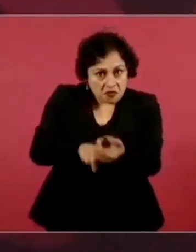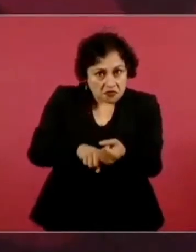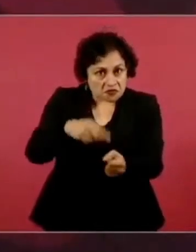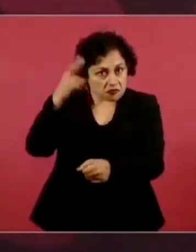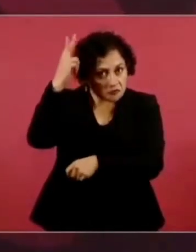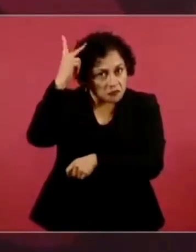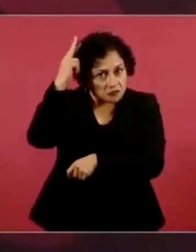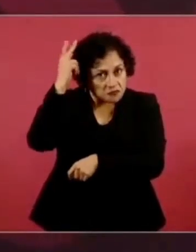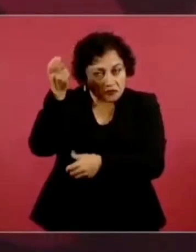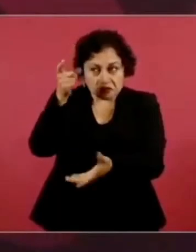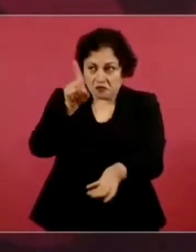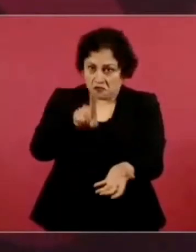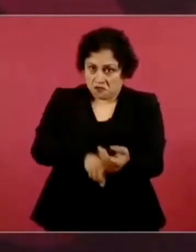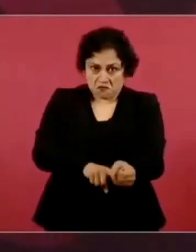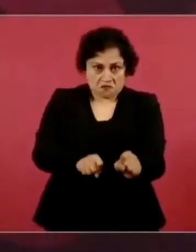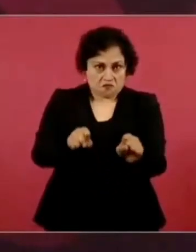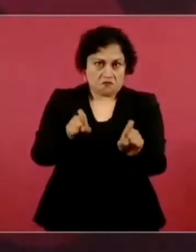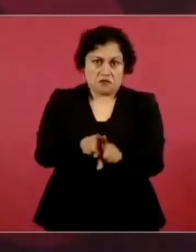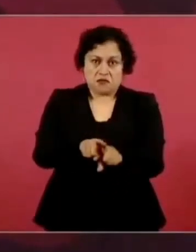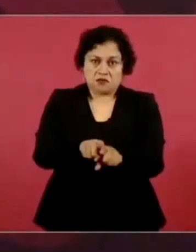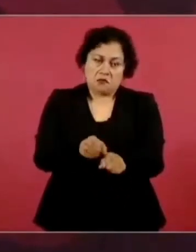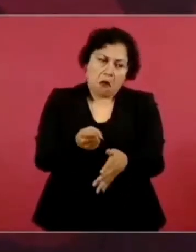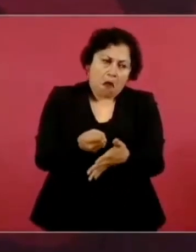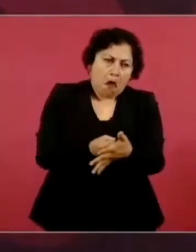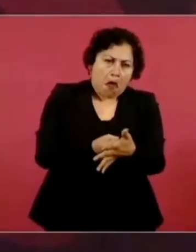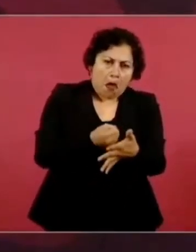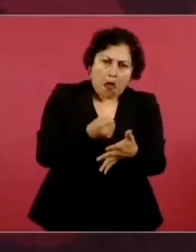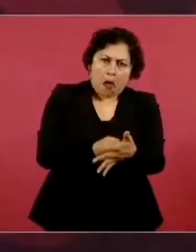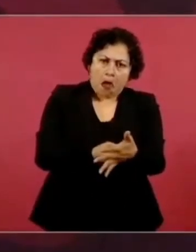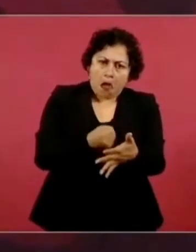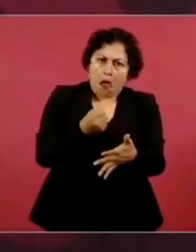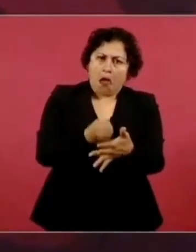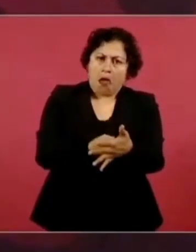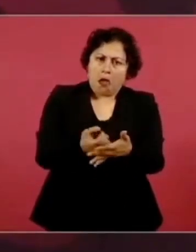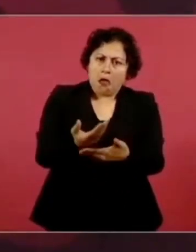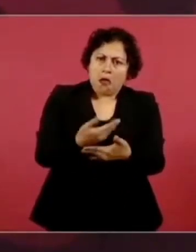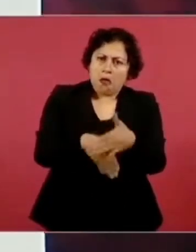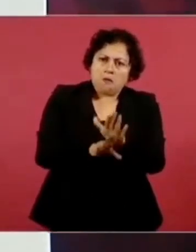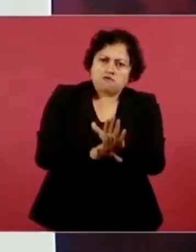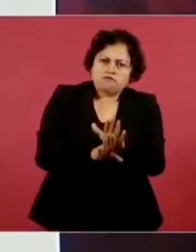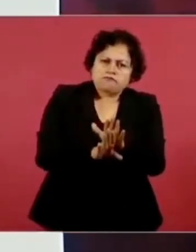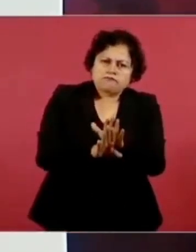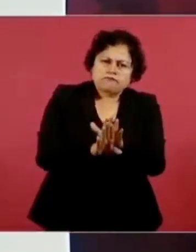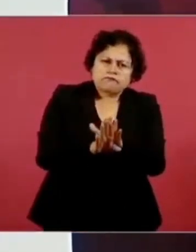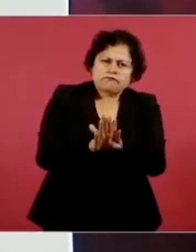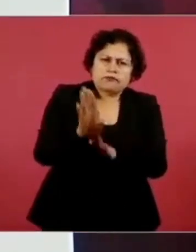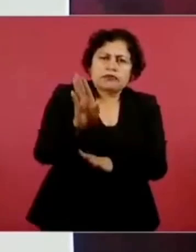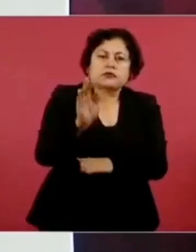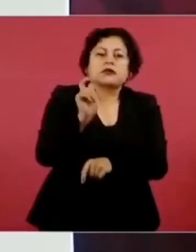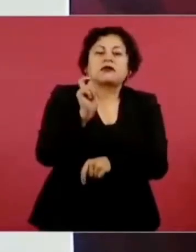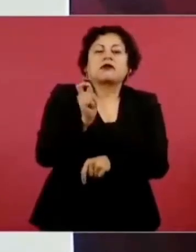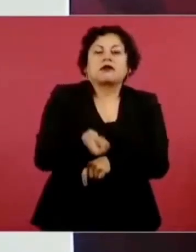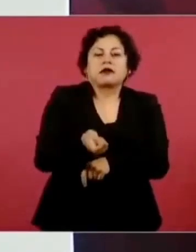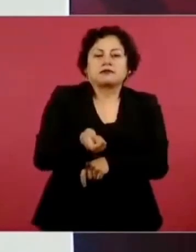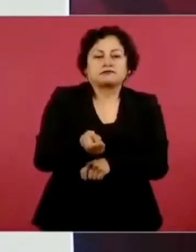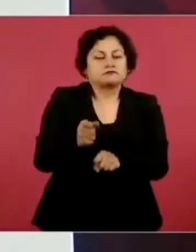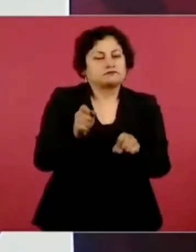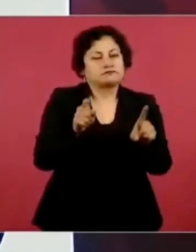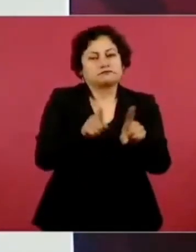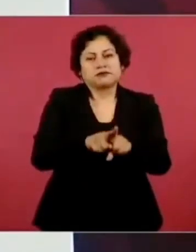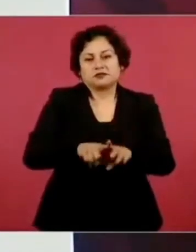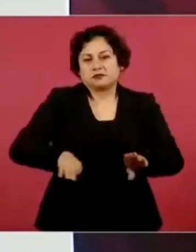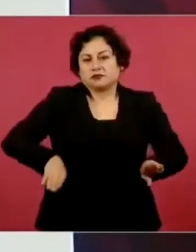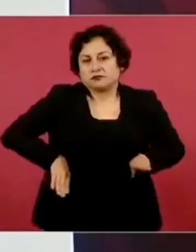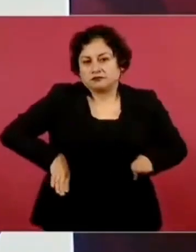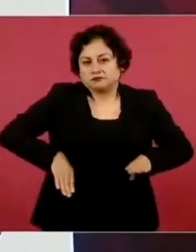con mucha fuerza el pensamiento conservador. Entonces, sí hay, siempre ha